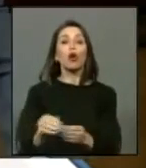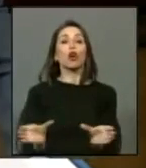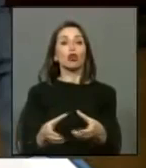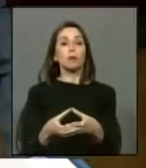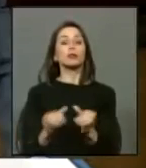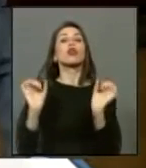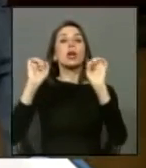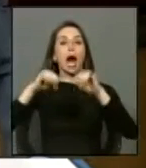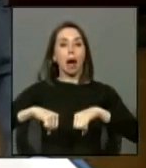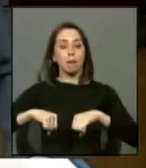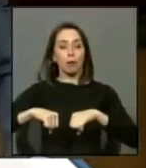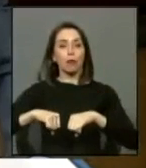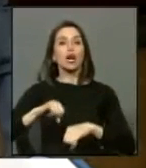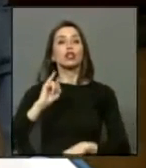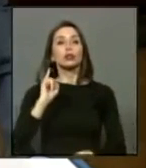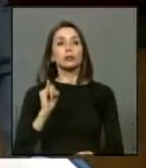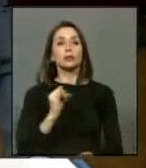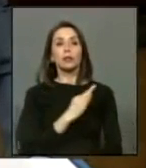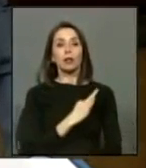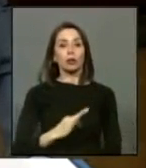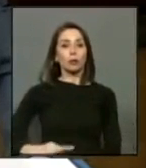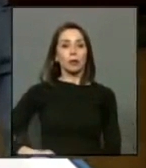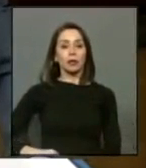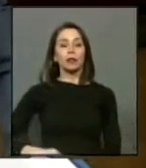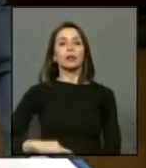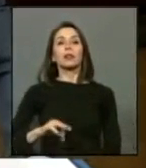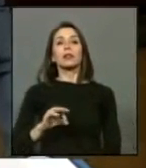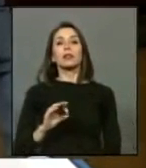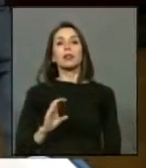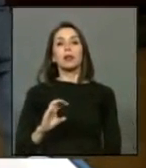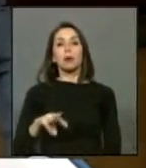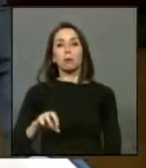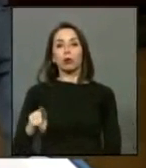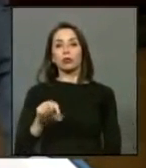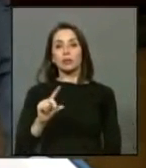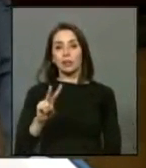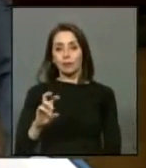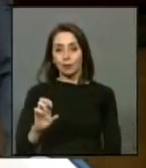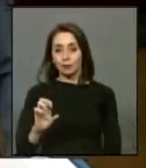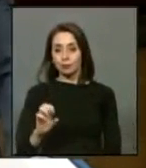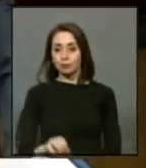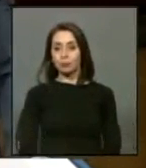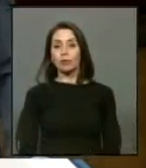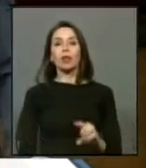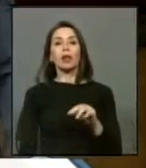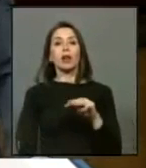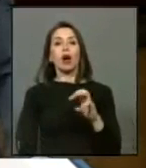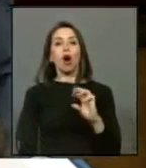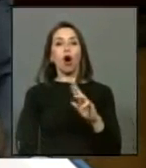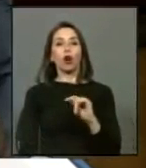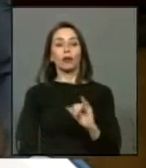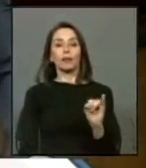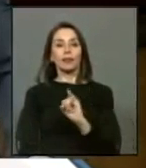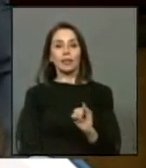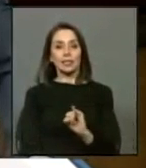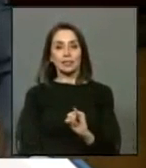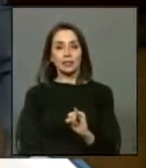con los votos de los diputados Manuel Monsalve José Miguel Ortiz